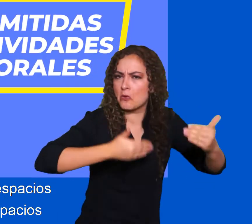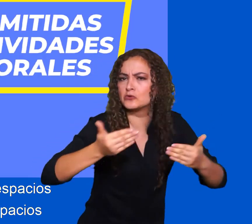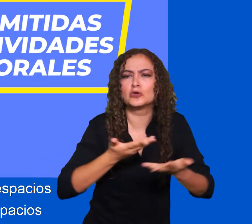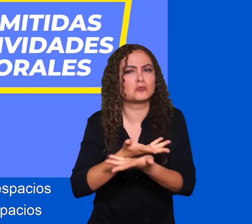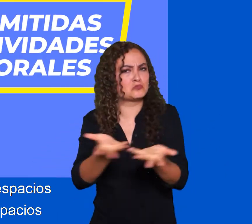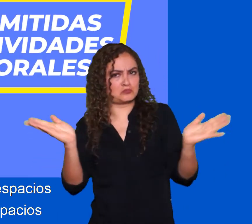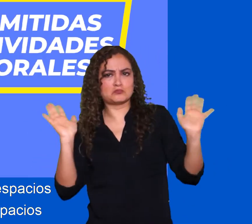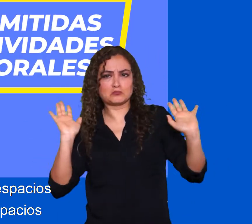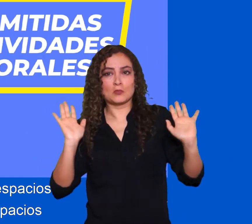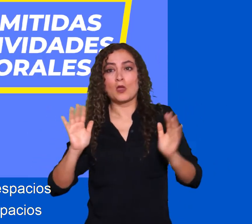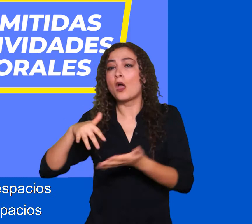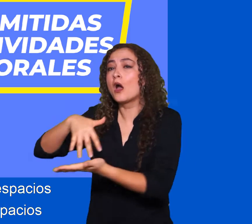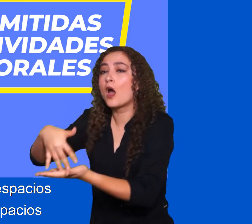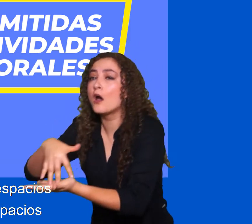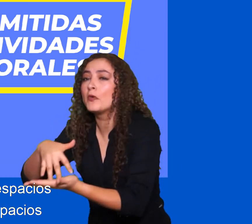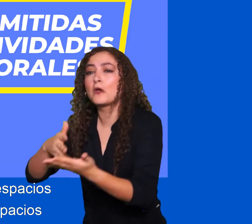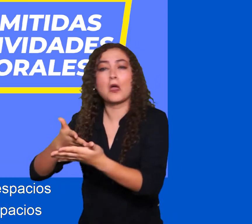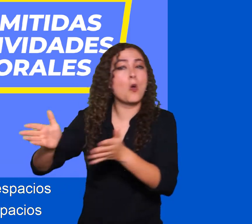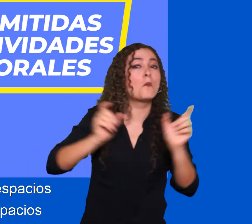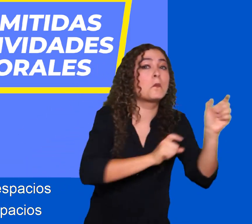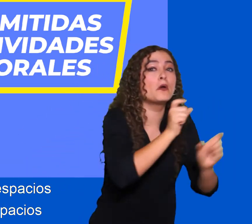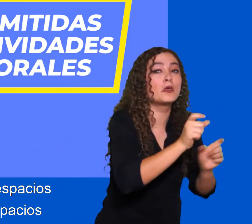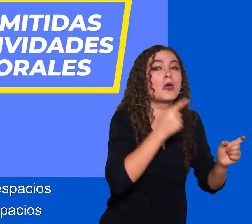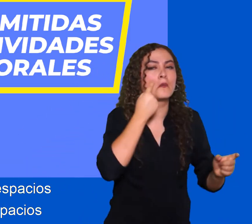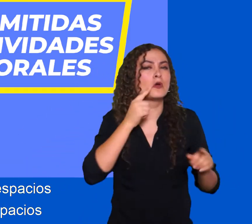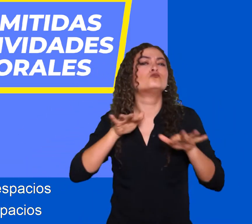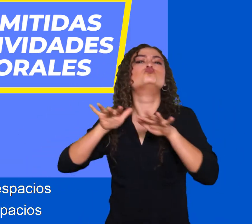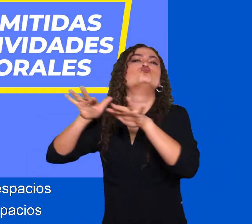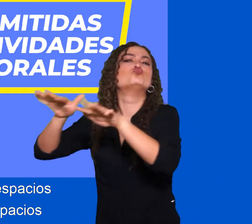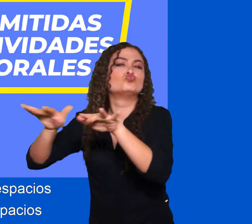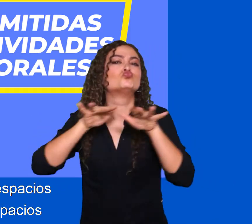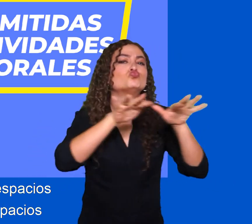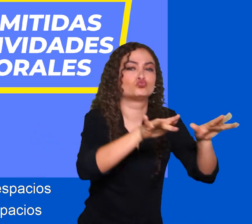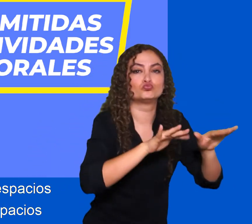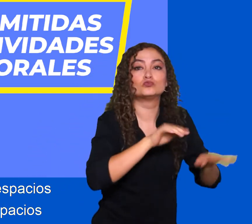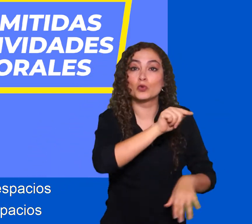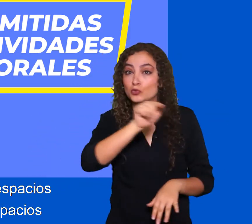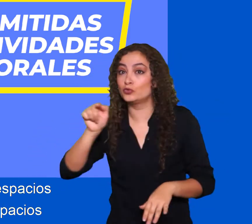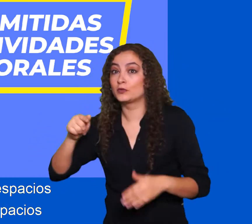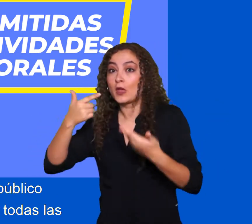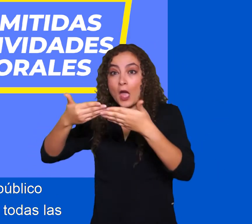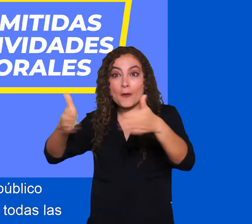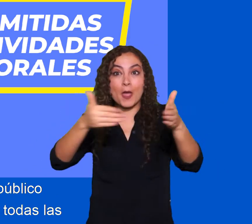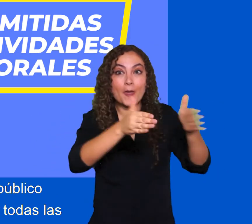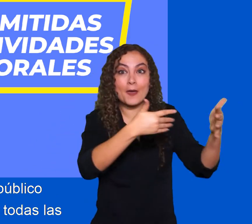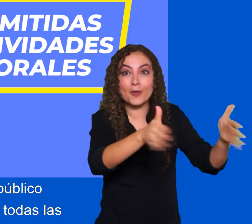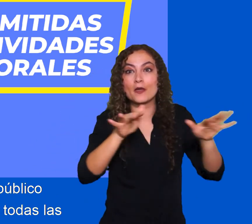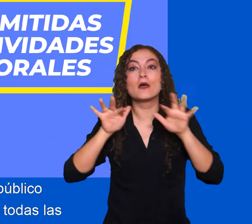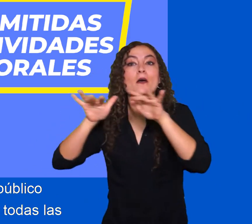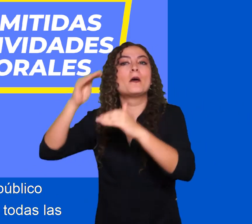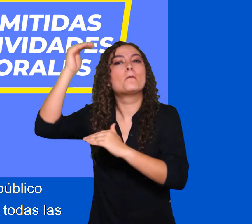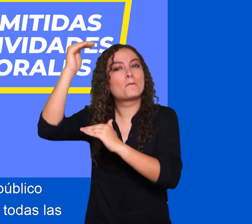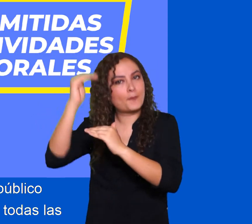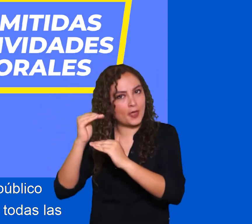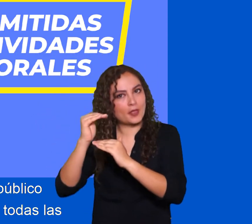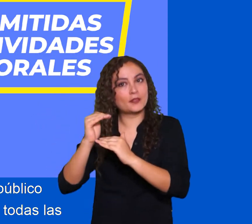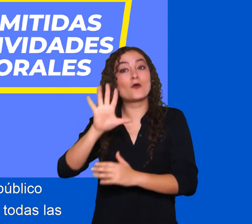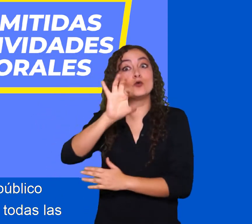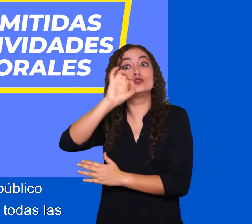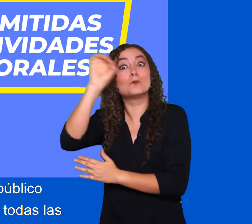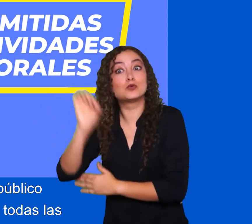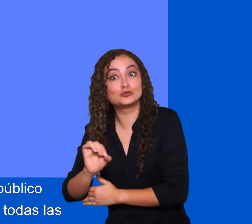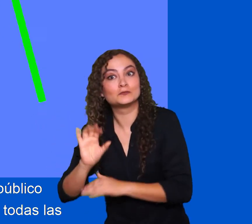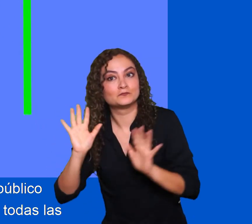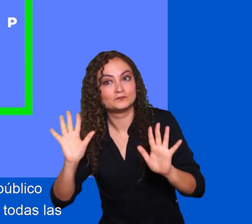cuidando a las personas de grupos vulnerables. Espacios públicos abiertos se normalizan y espacios públicos cerrados pueden abrir con